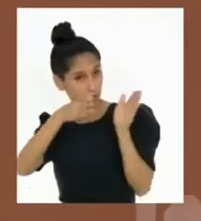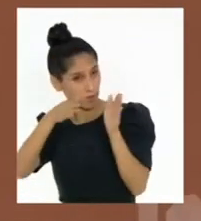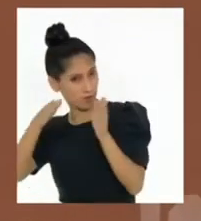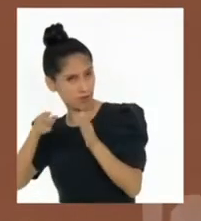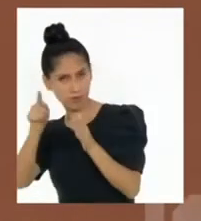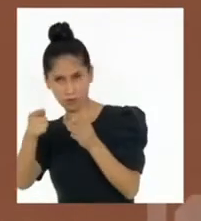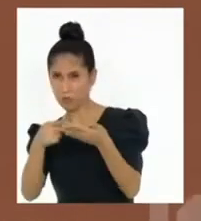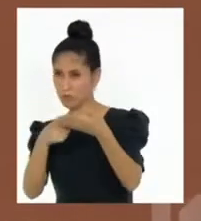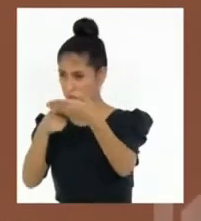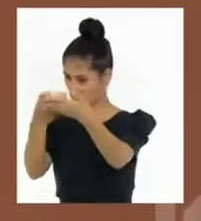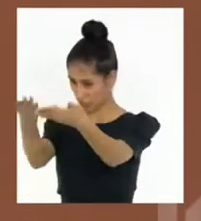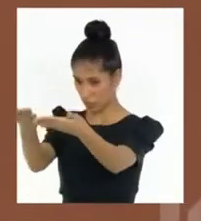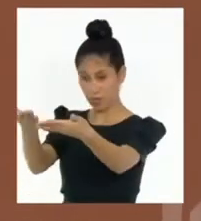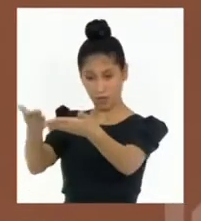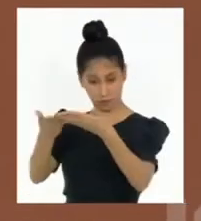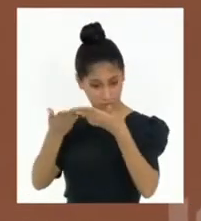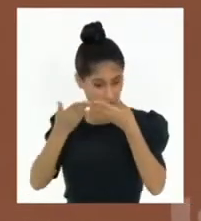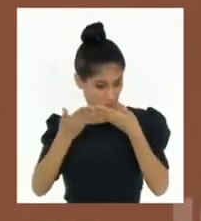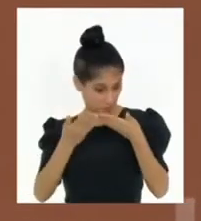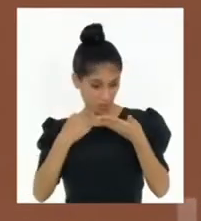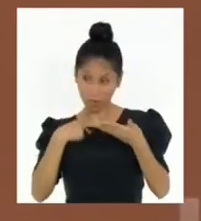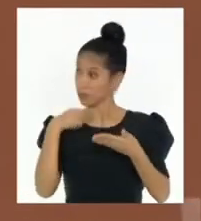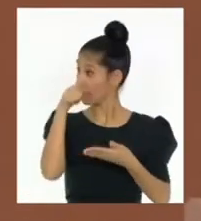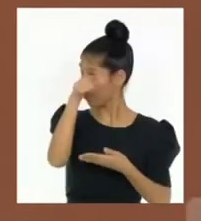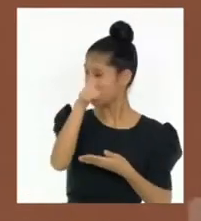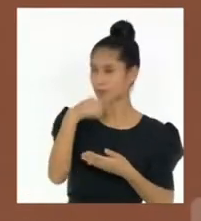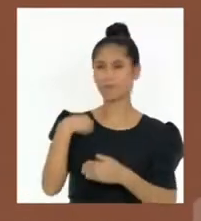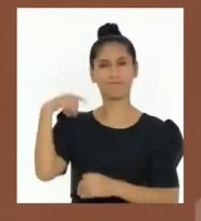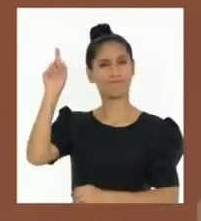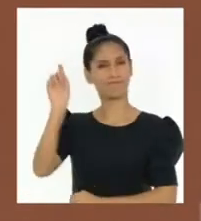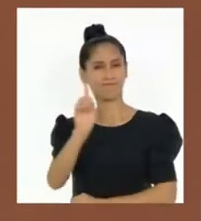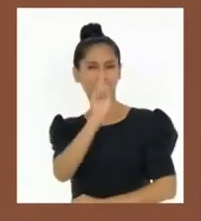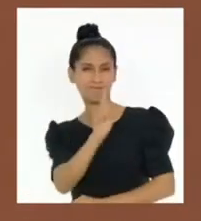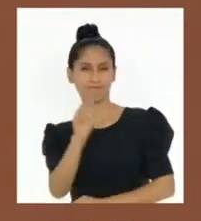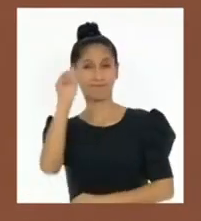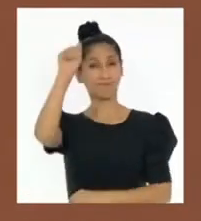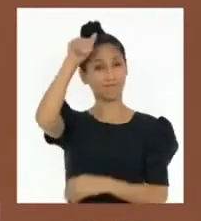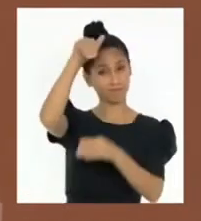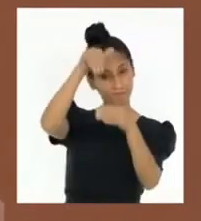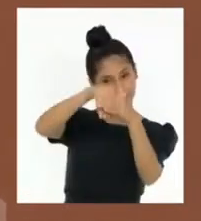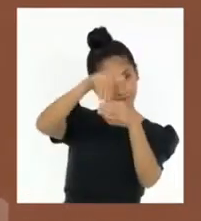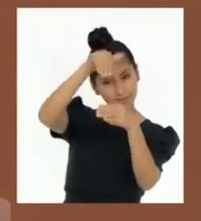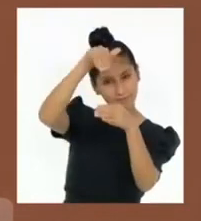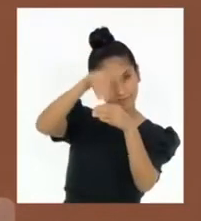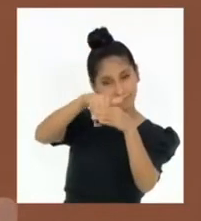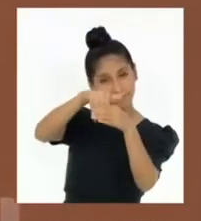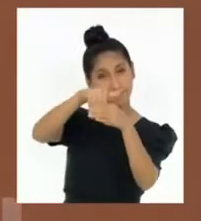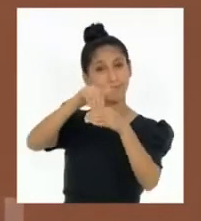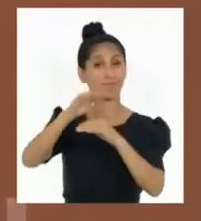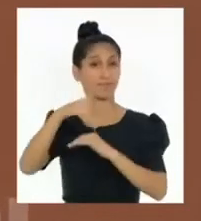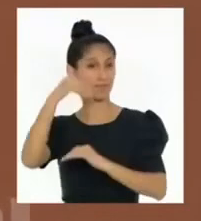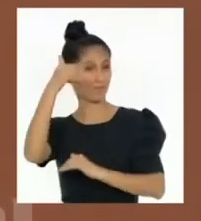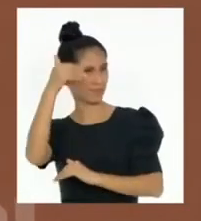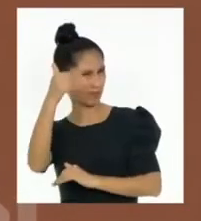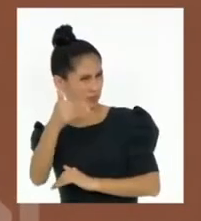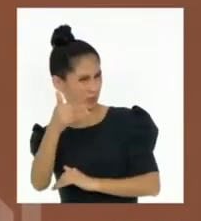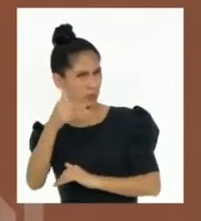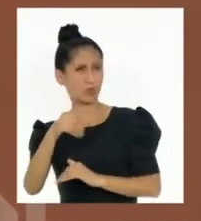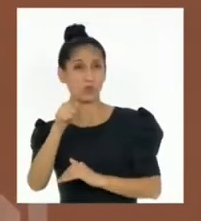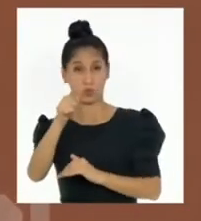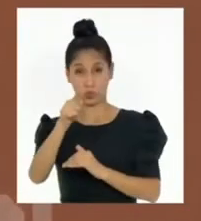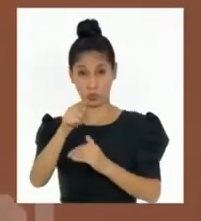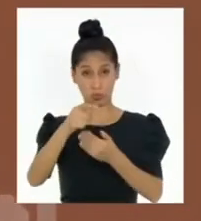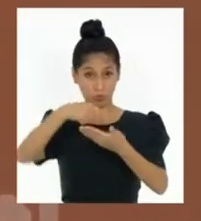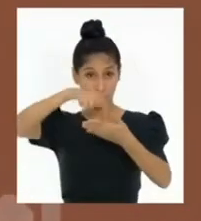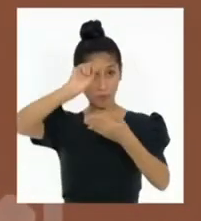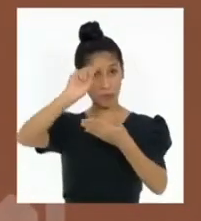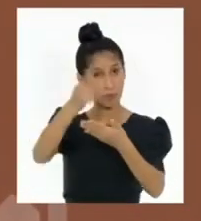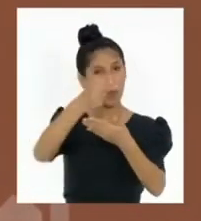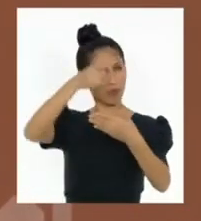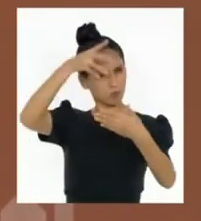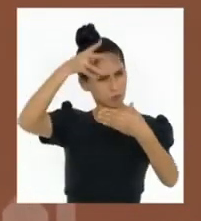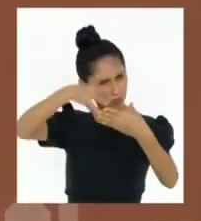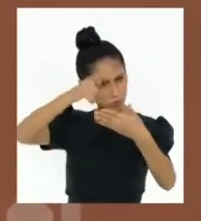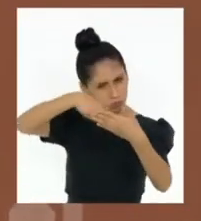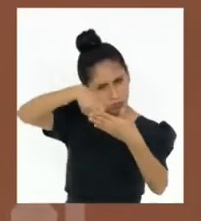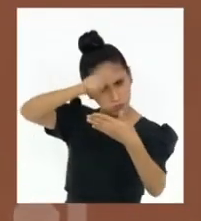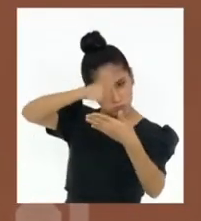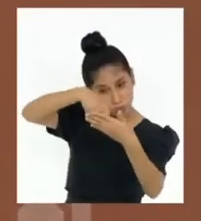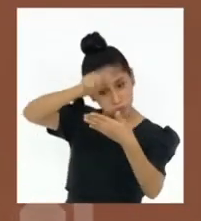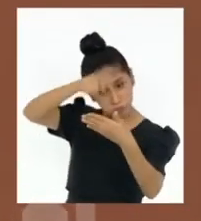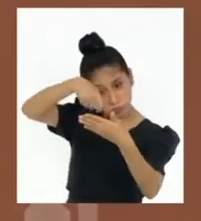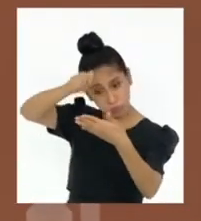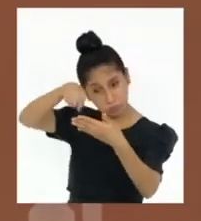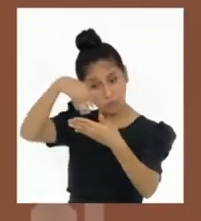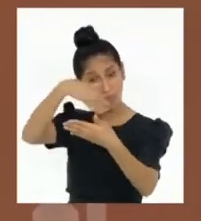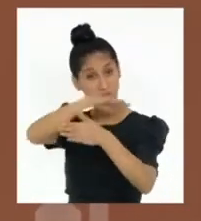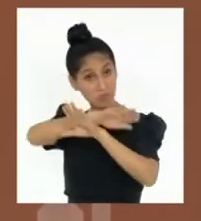Ingresa a la cámara secreta, pon la cédula y vota. Luego, deposita la cédula en el ánforo.